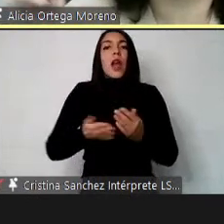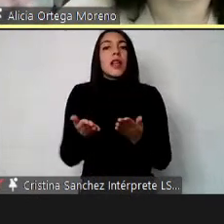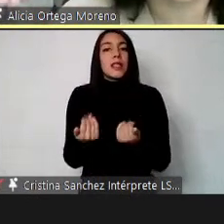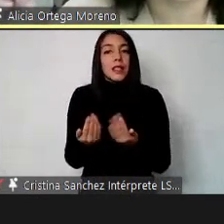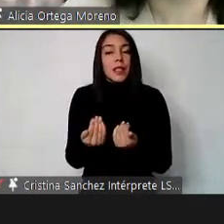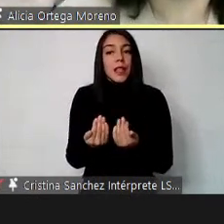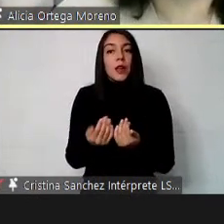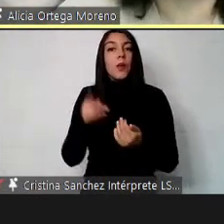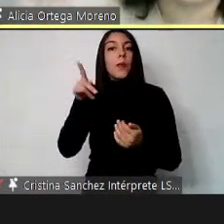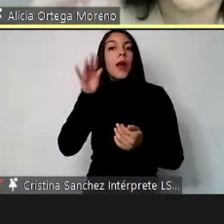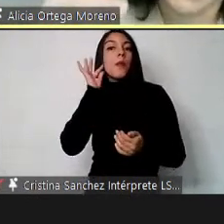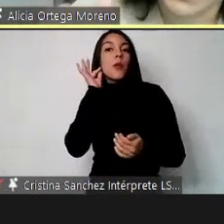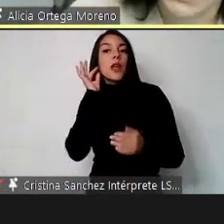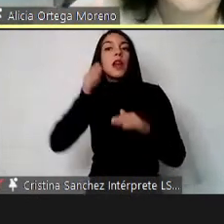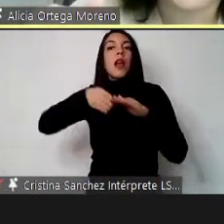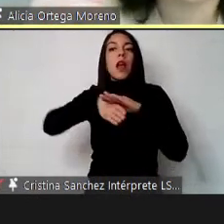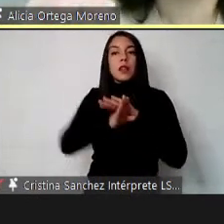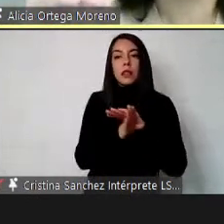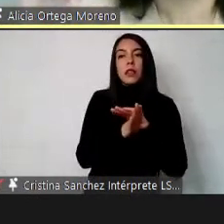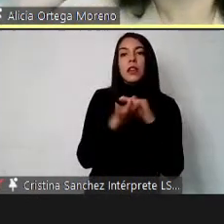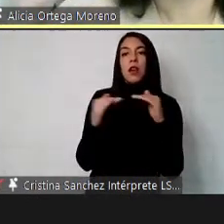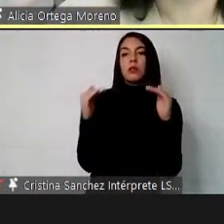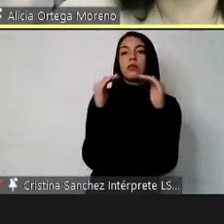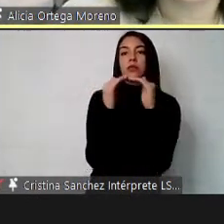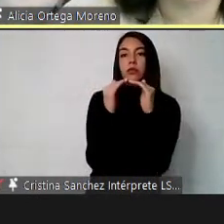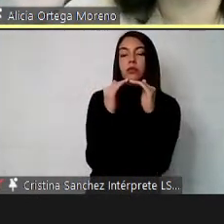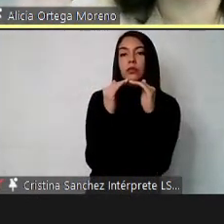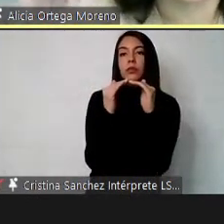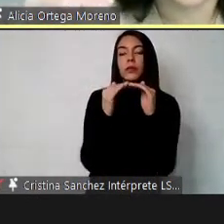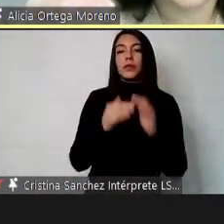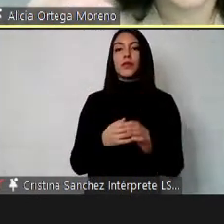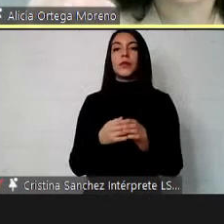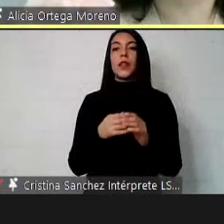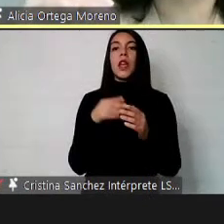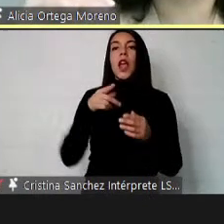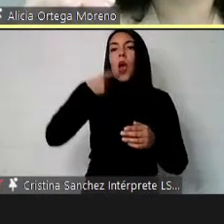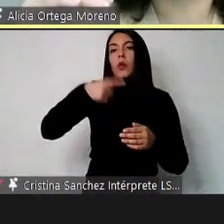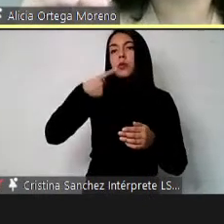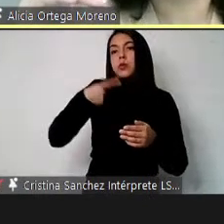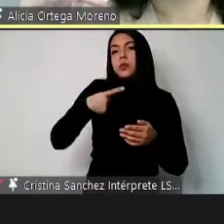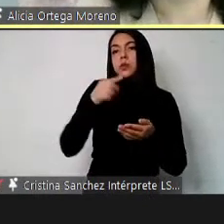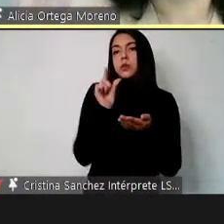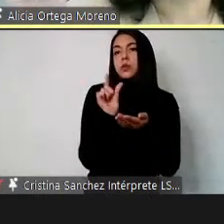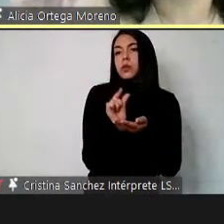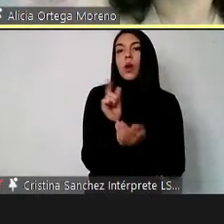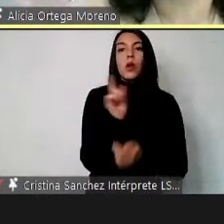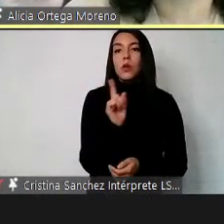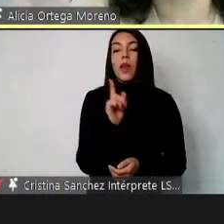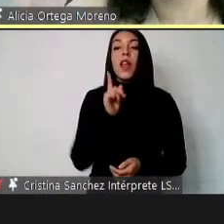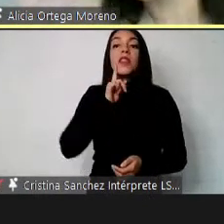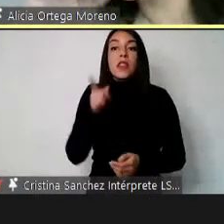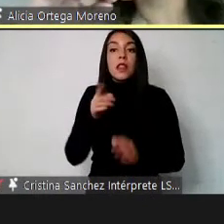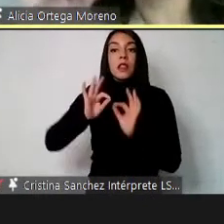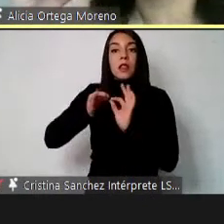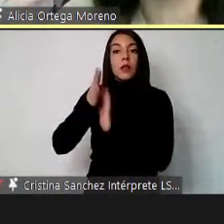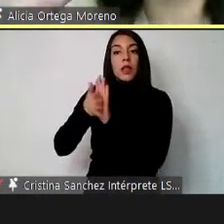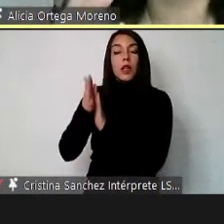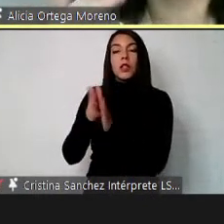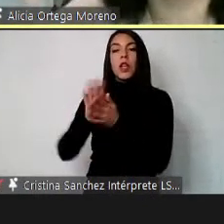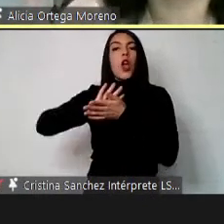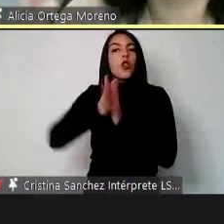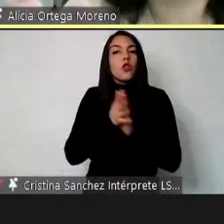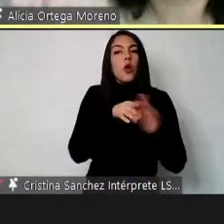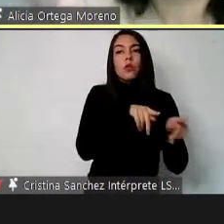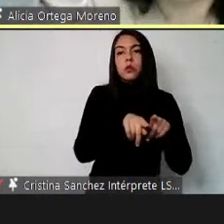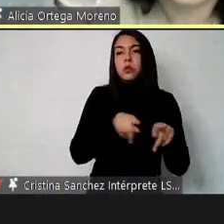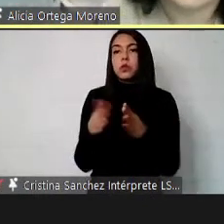igualdad de condiciones con otras. No minimizar el relato, tener un intérprete en lengua de señas o por último hacer todas las gestiones necesarias